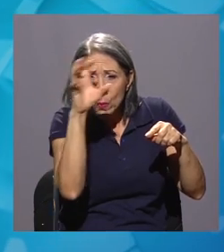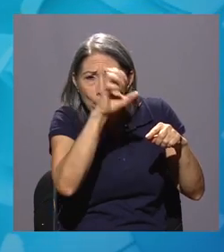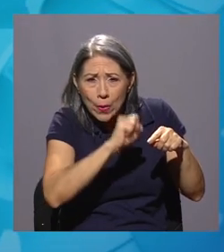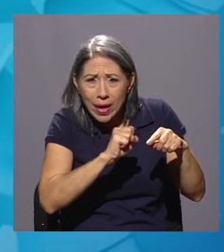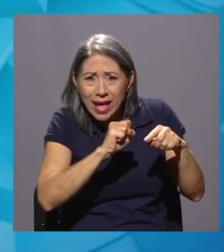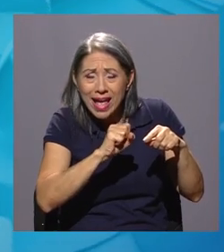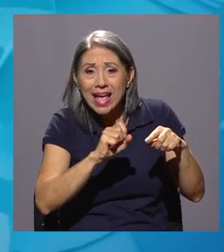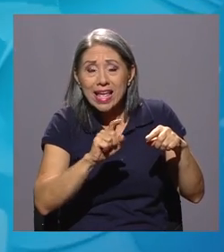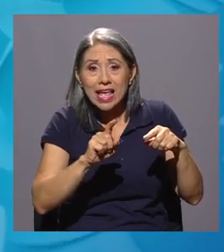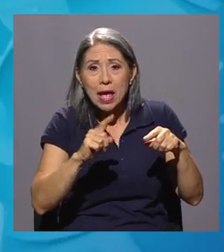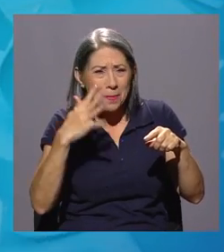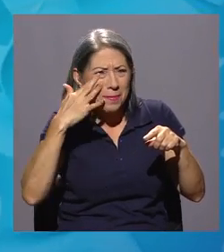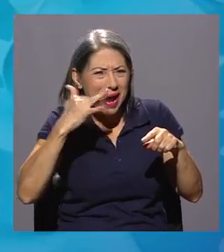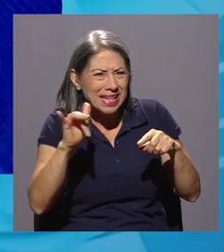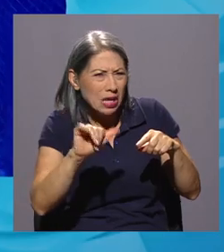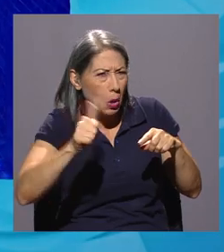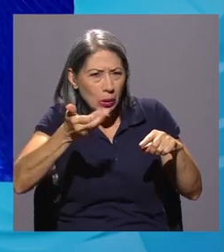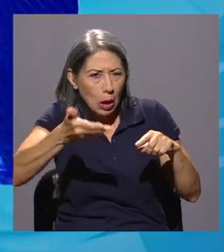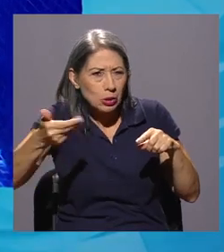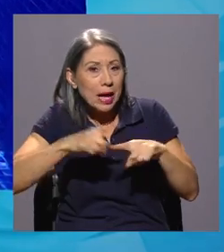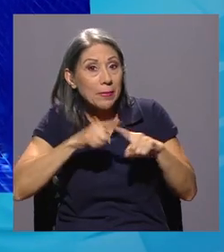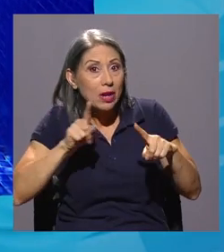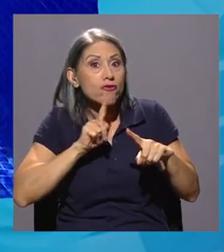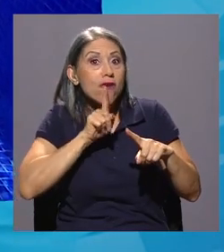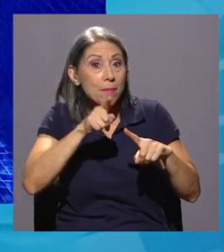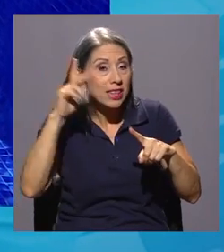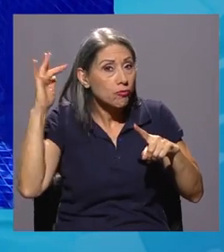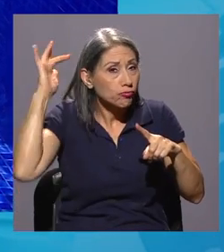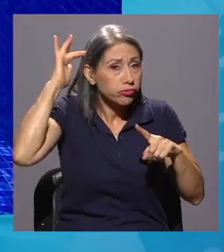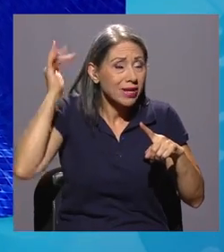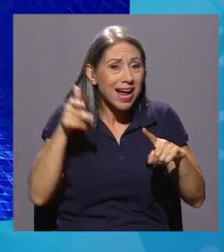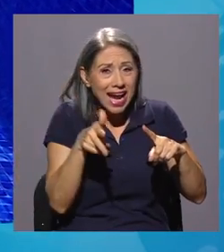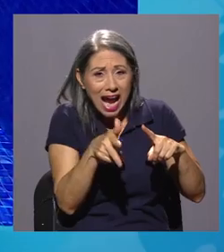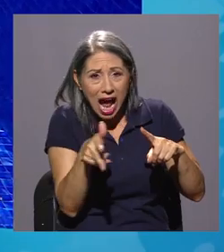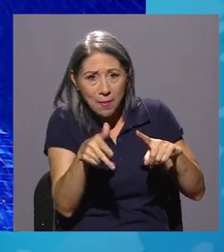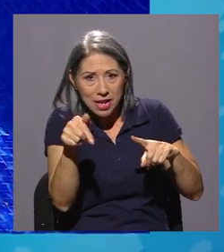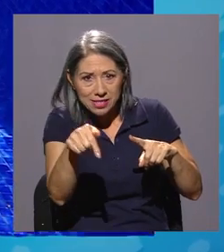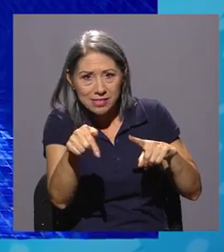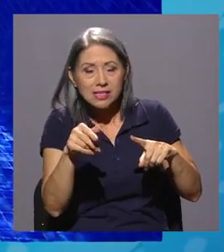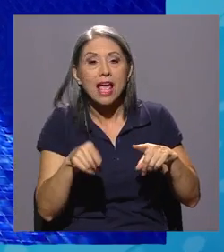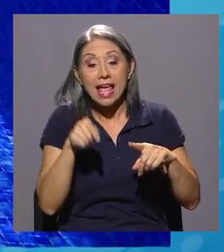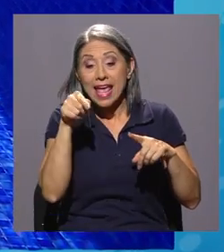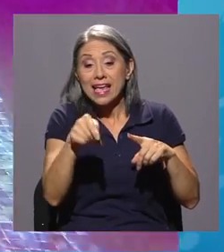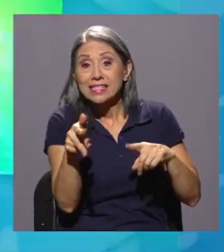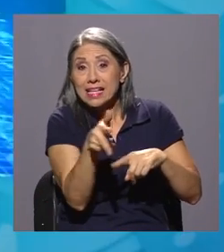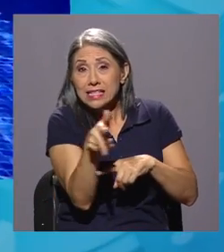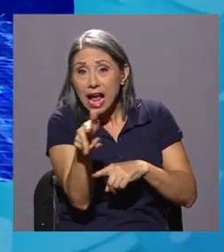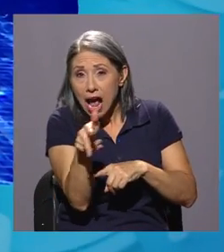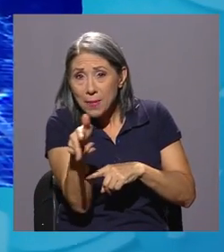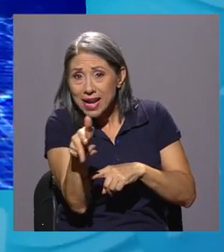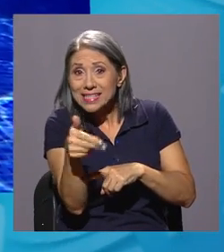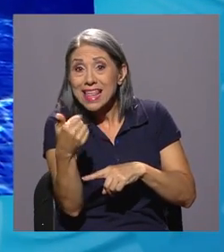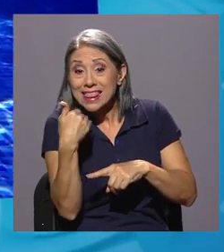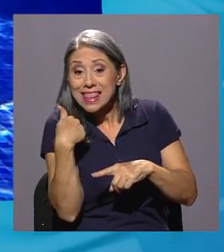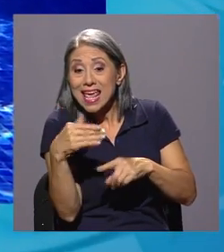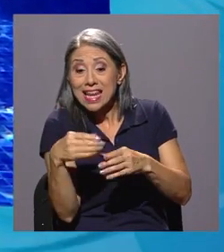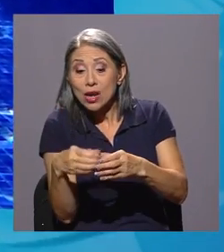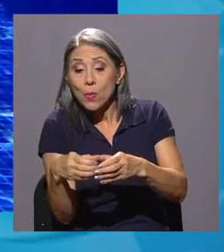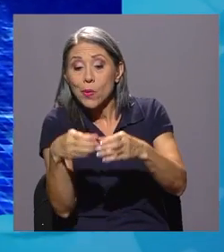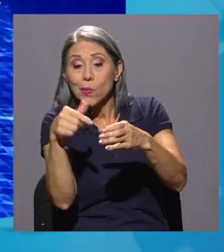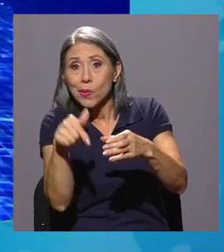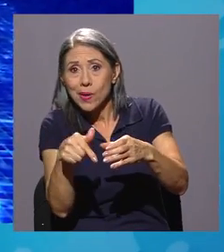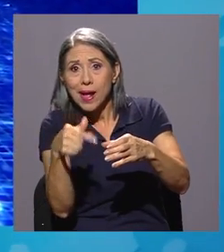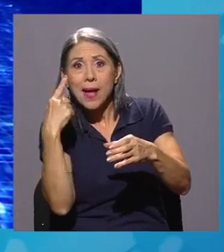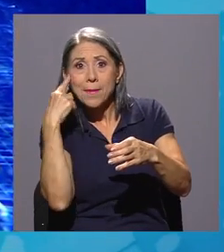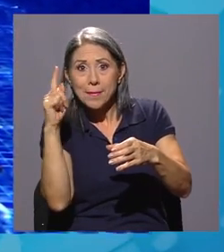pesca con un montón de anzuelos colgando, usamos el mismo sistema, pero en lugar de usar los tiburones usamos cámaras, y esas cámaras tienen un tarro con carnada,